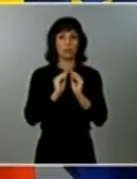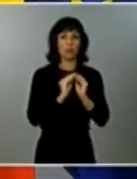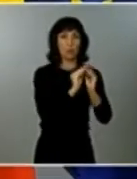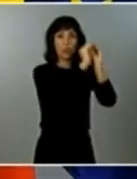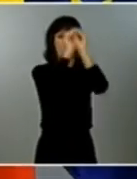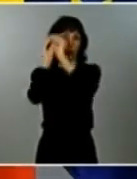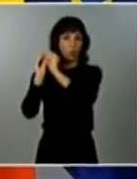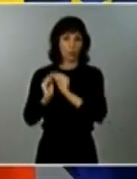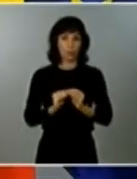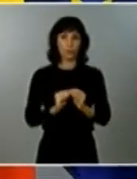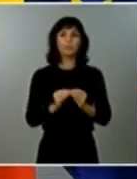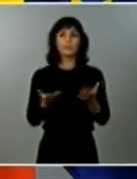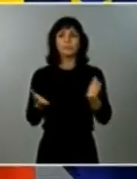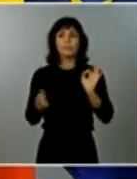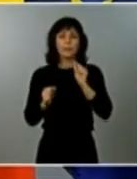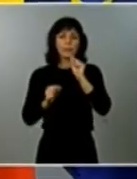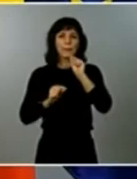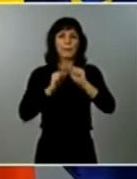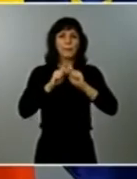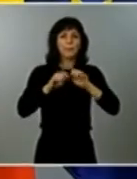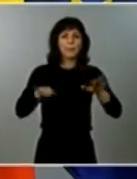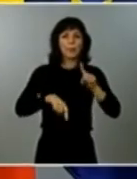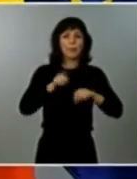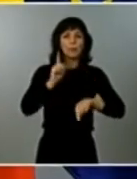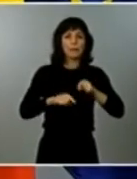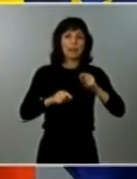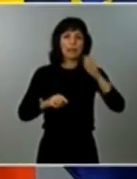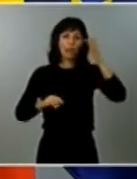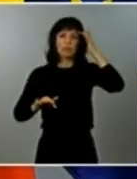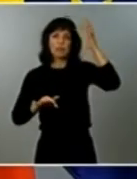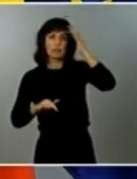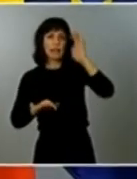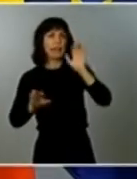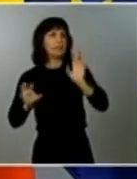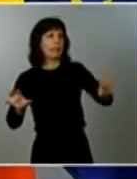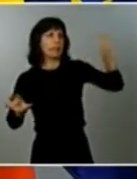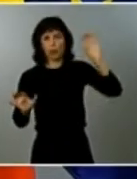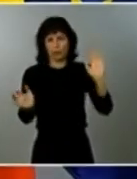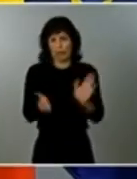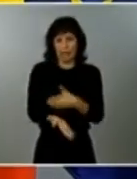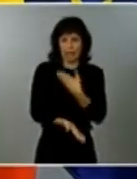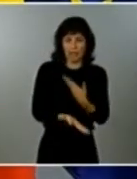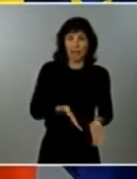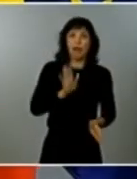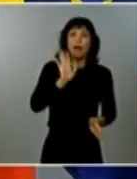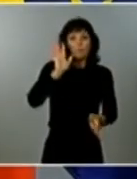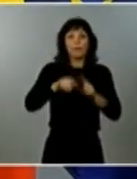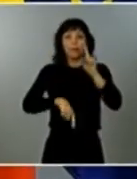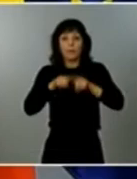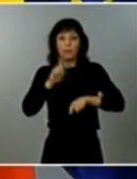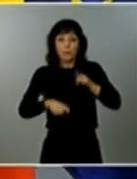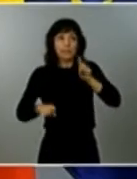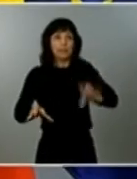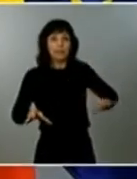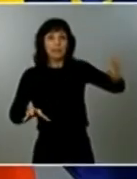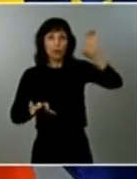algunas comunidades autónomas. Hay margen para la toma de medidas adicionales, ha sostenido Illa, en una rueda de prensa después de